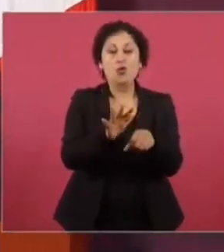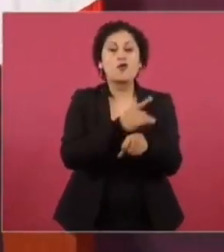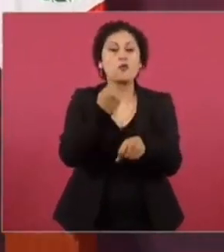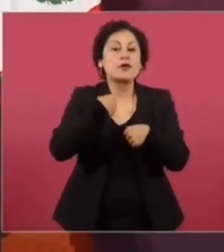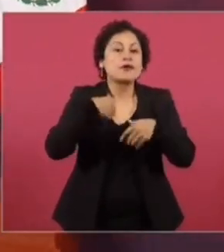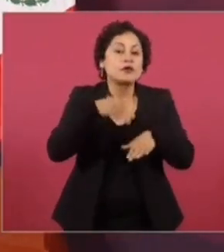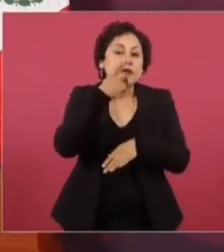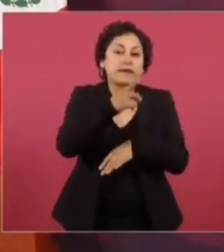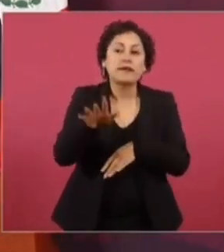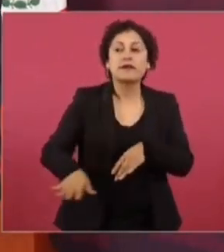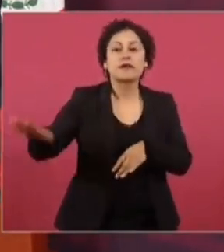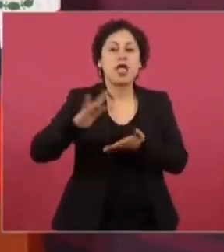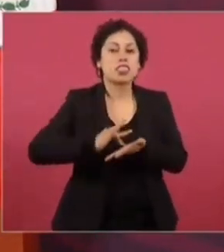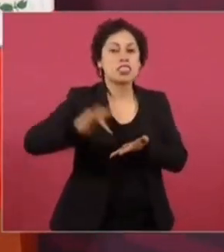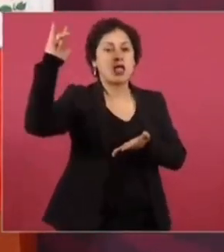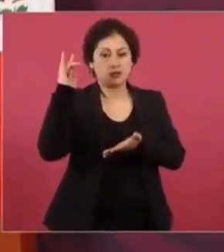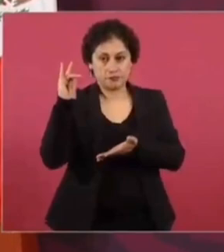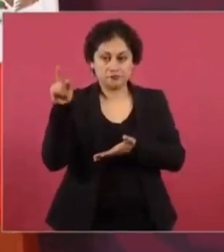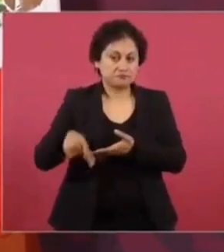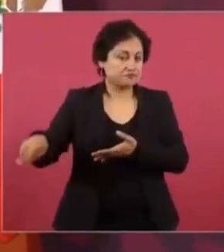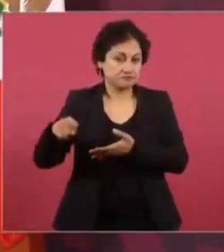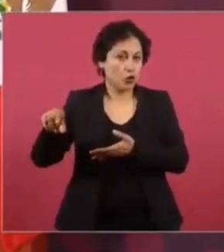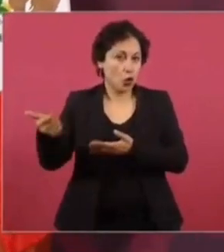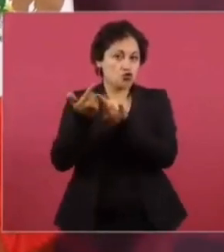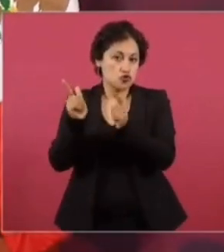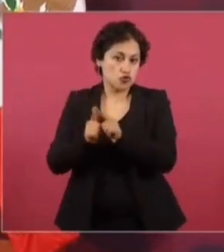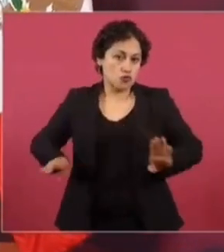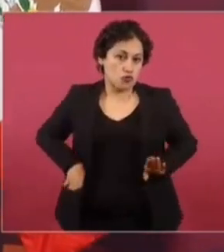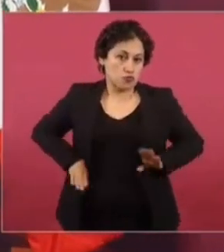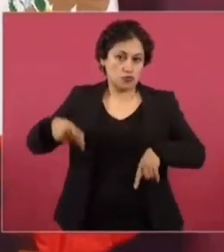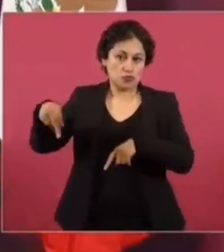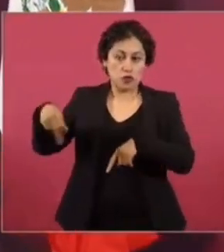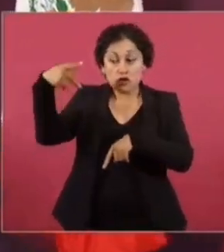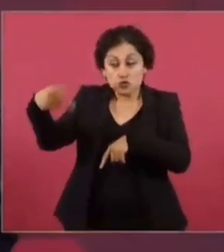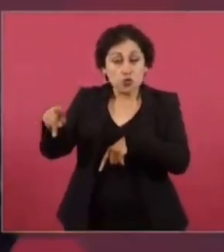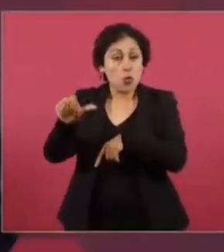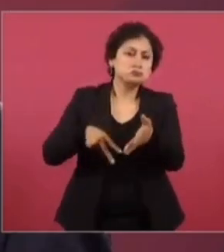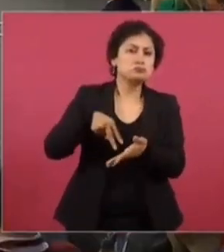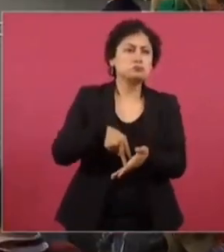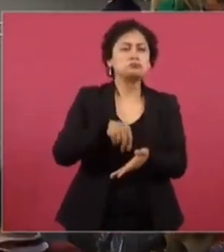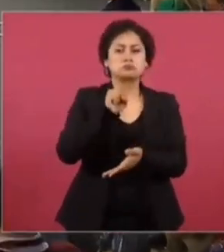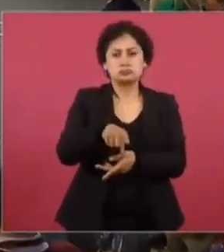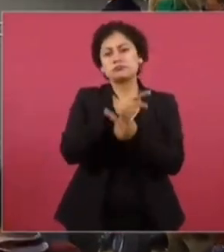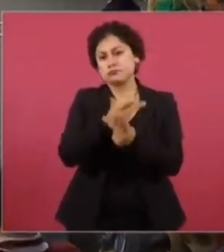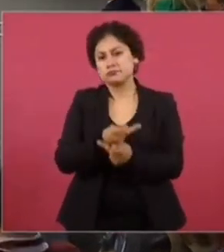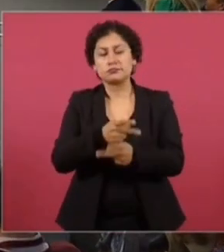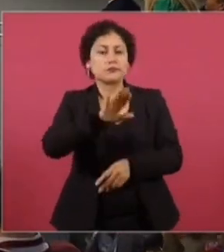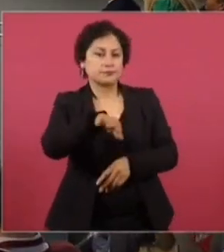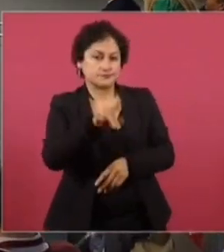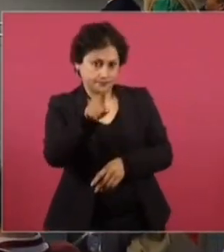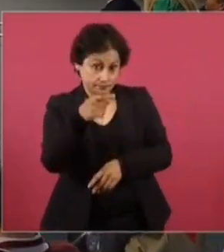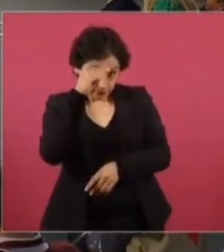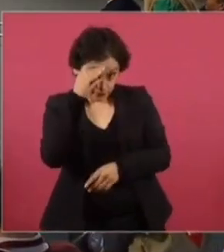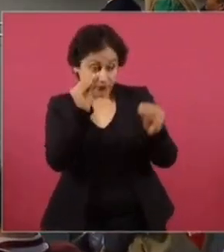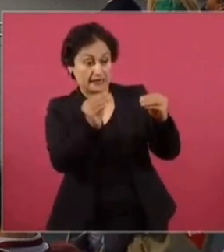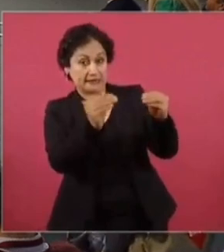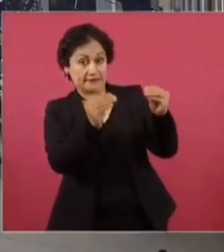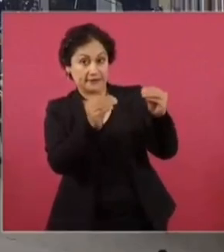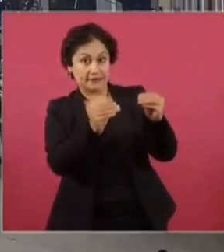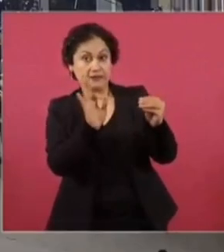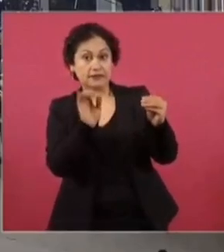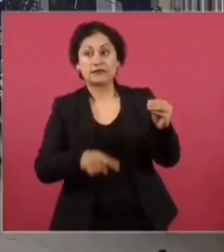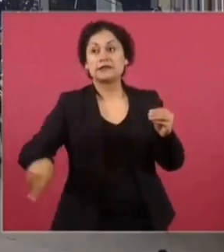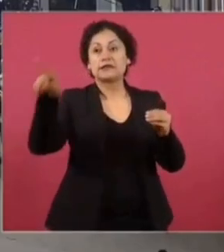nuestros adversarios, los conservadores y sus medios de manipulación. ¿Se hubiera considerado que se hubiera tenido la tentación de